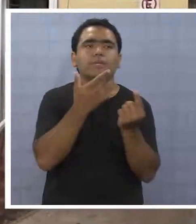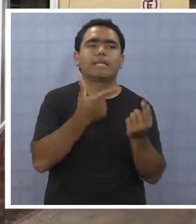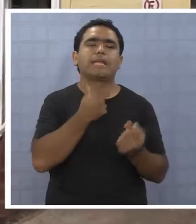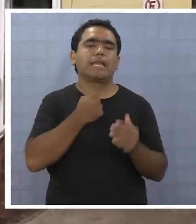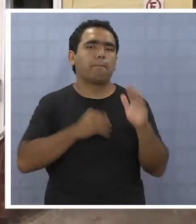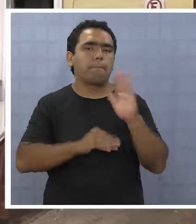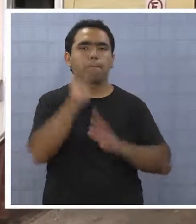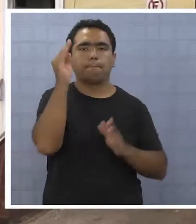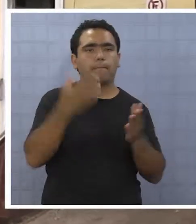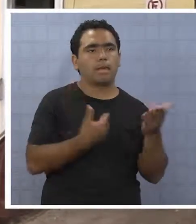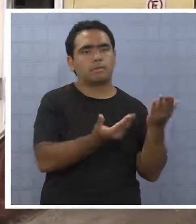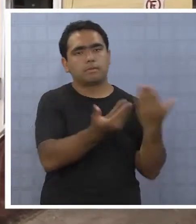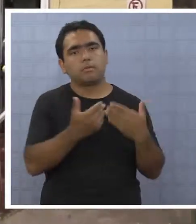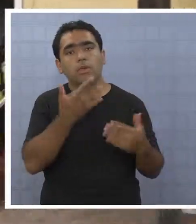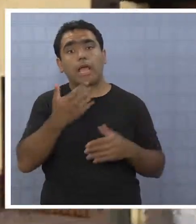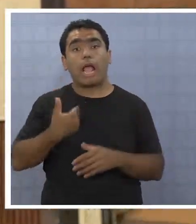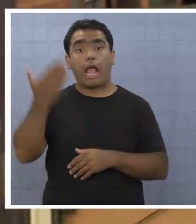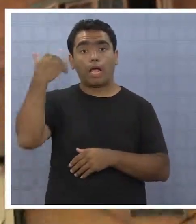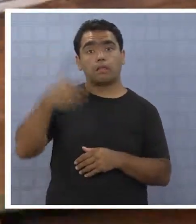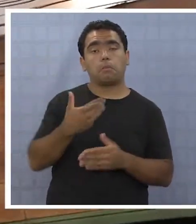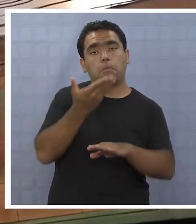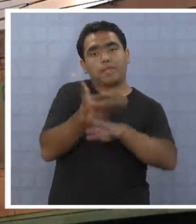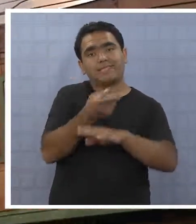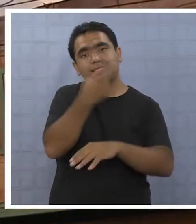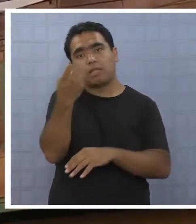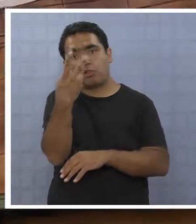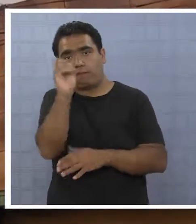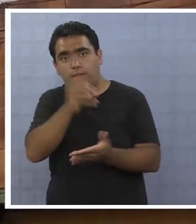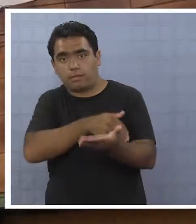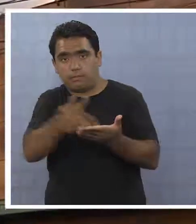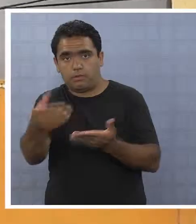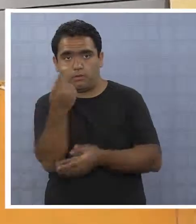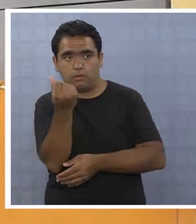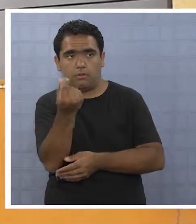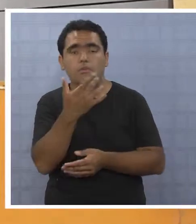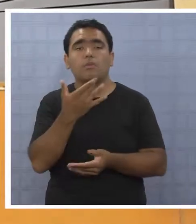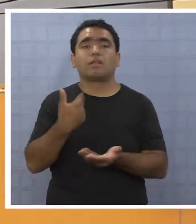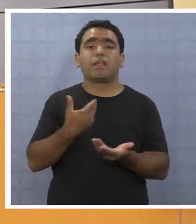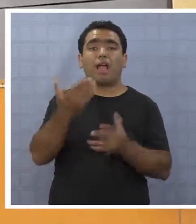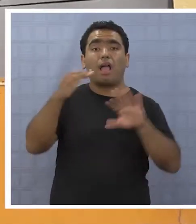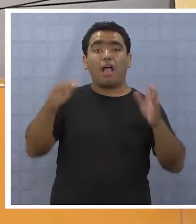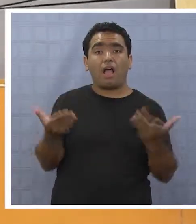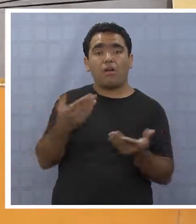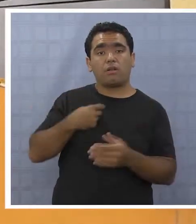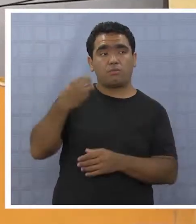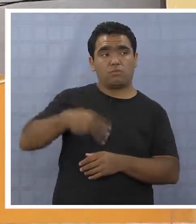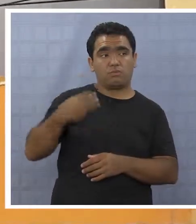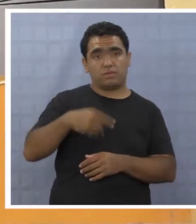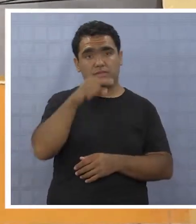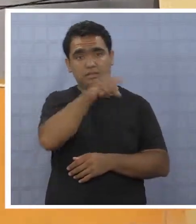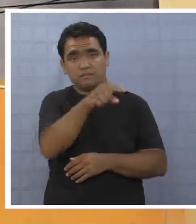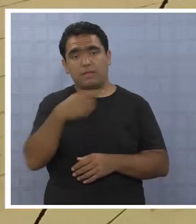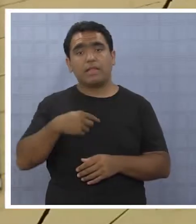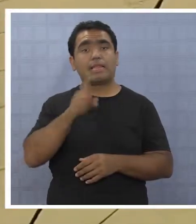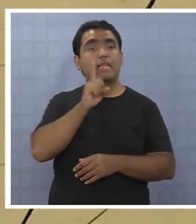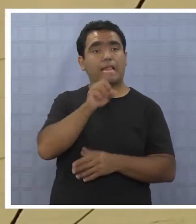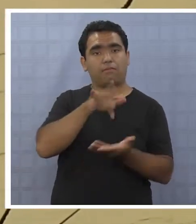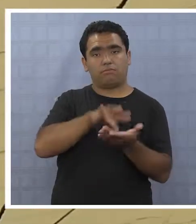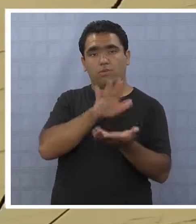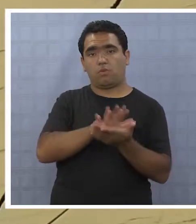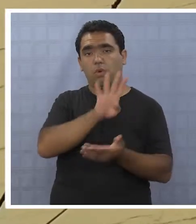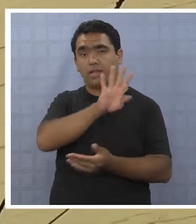principio se habían solicitado 120 millones de pesos, al considerarse una deuda que mantiene el municipio de 45 millones de pesos